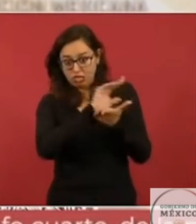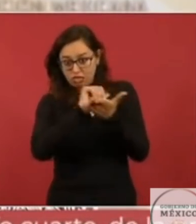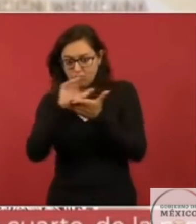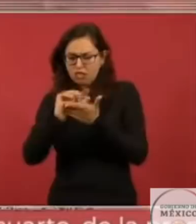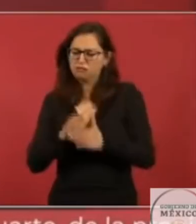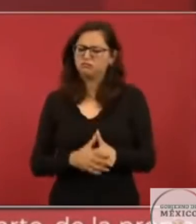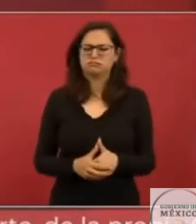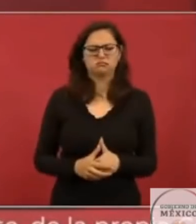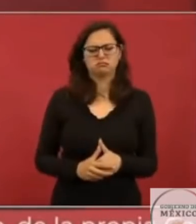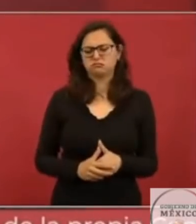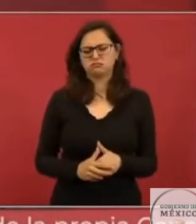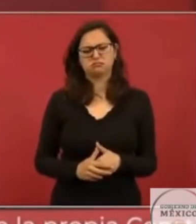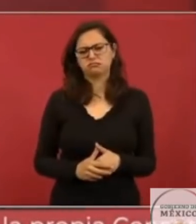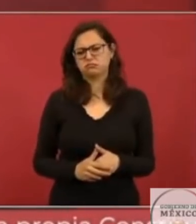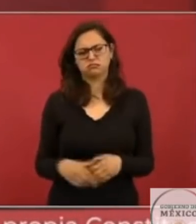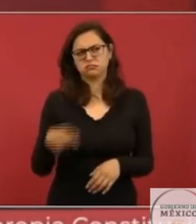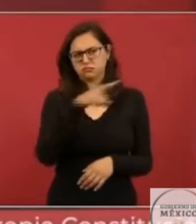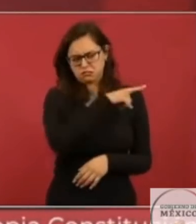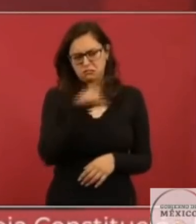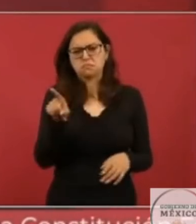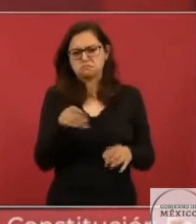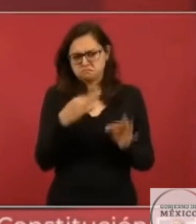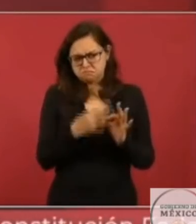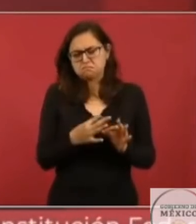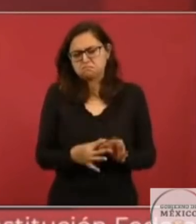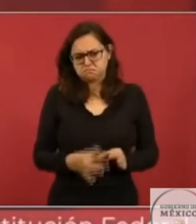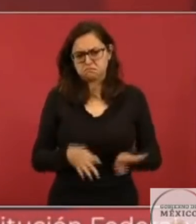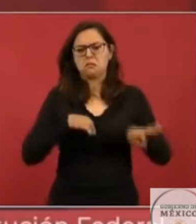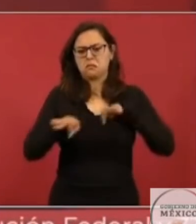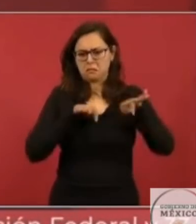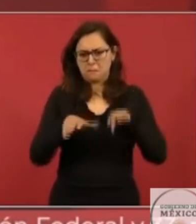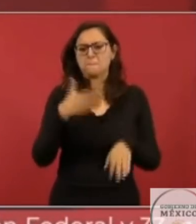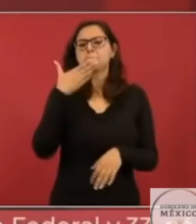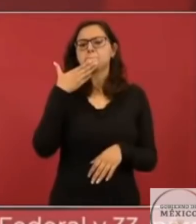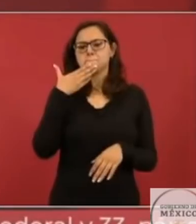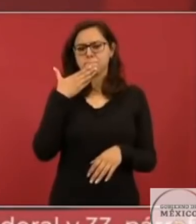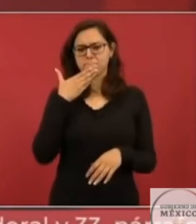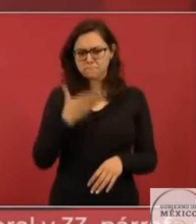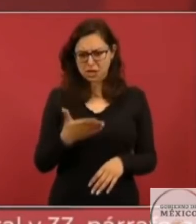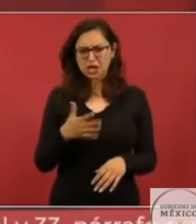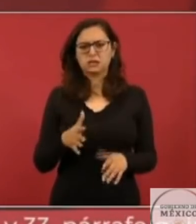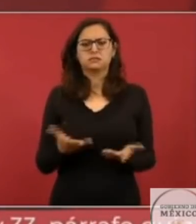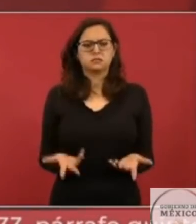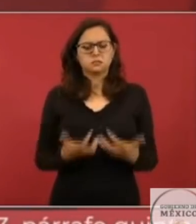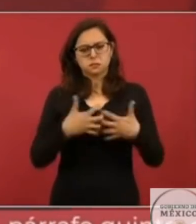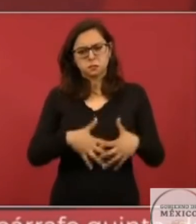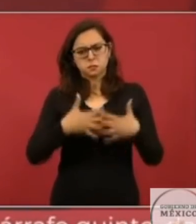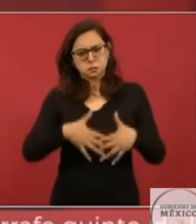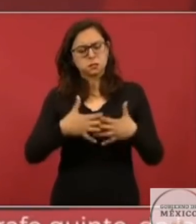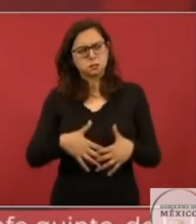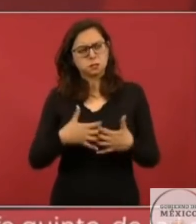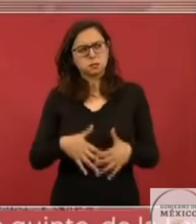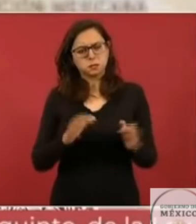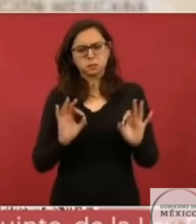buenos resultados, hay buena productividad. La refinería